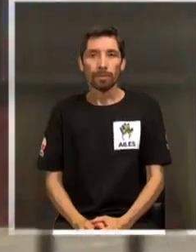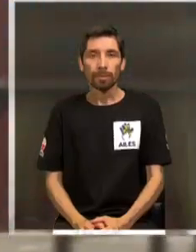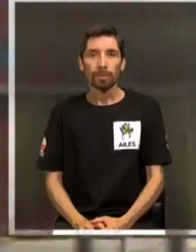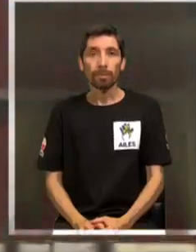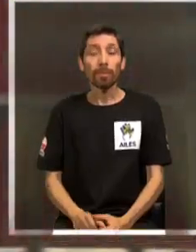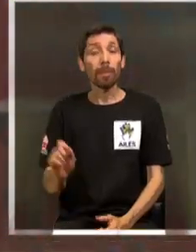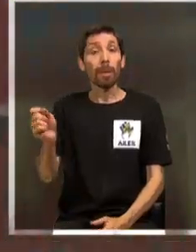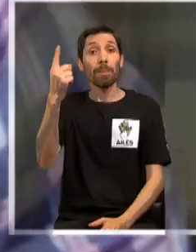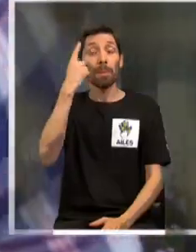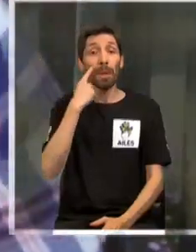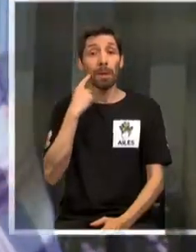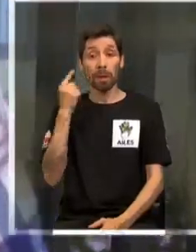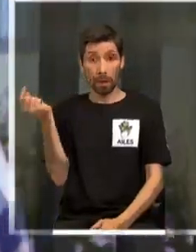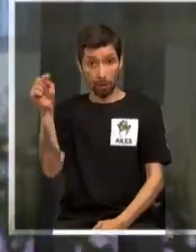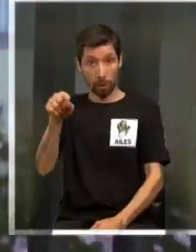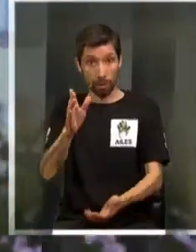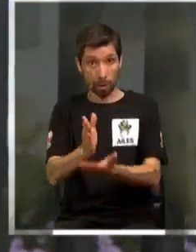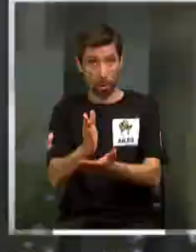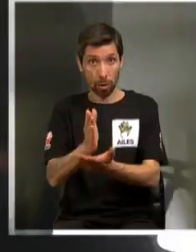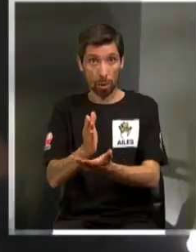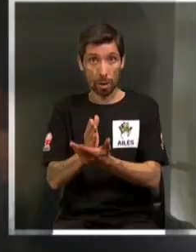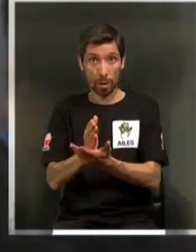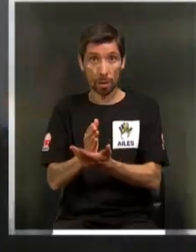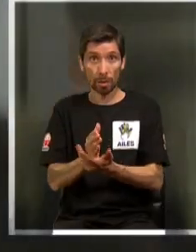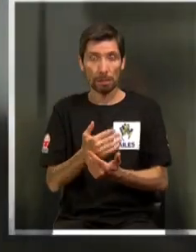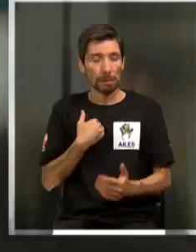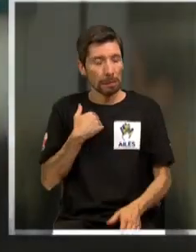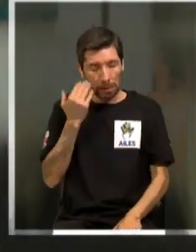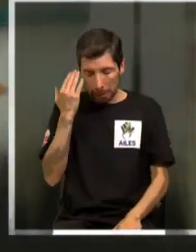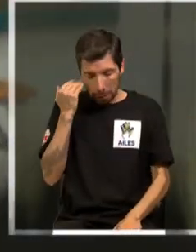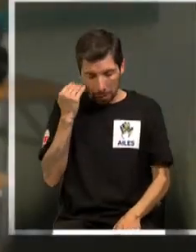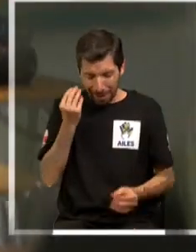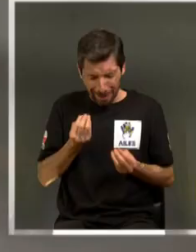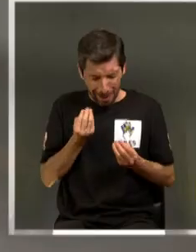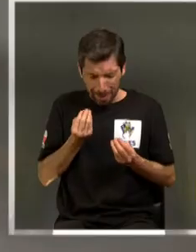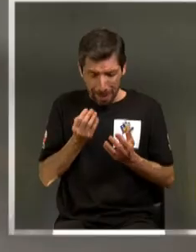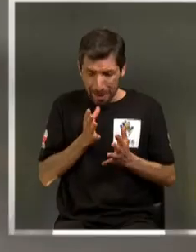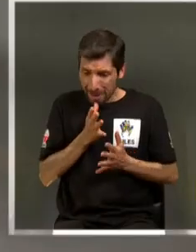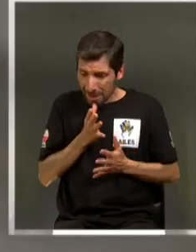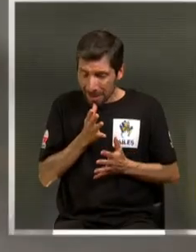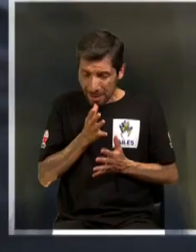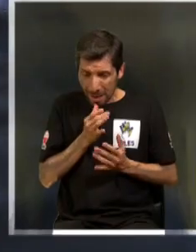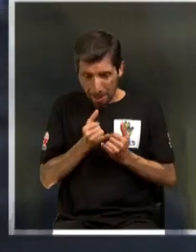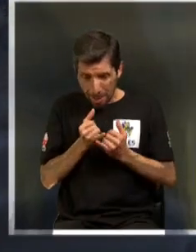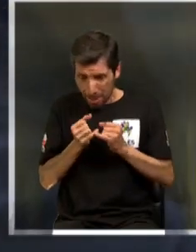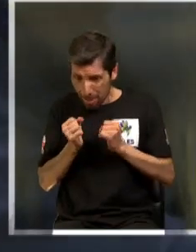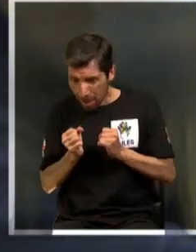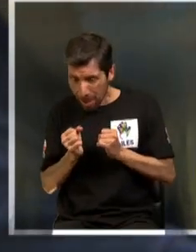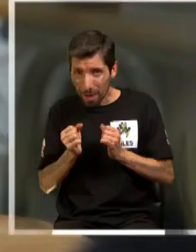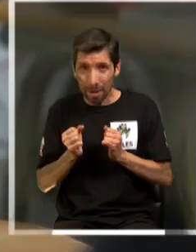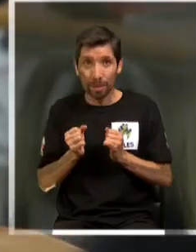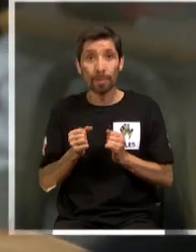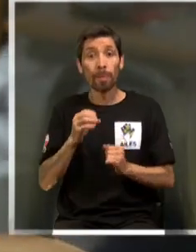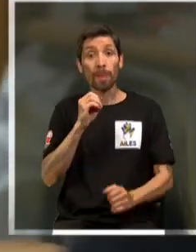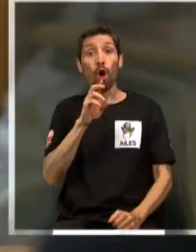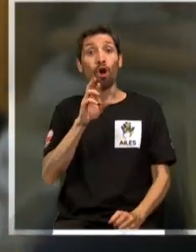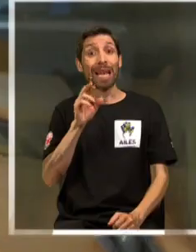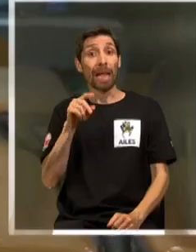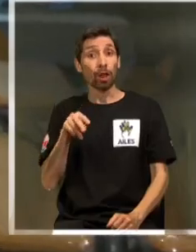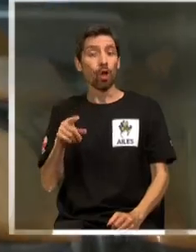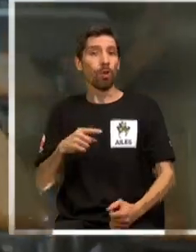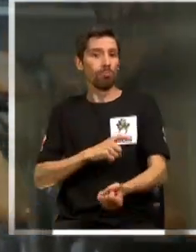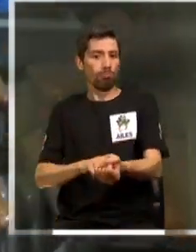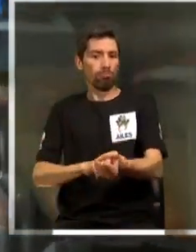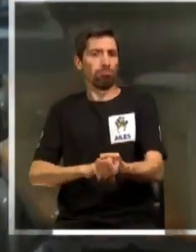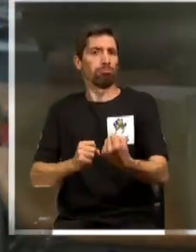El primer día que viene al colegio, no sabría lo que iba a pasar, no sabría si iba a ser amigos. Orlando tiene una personalidad,